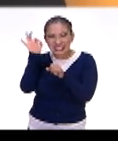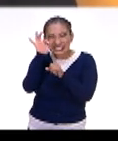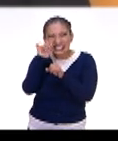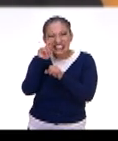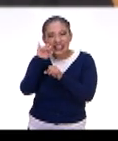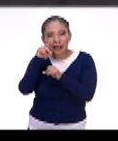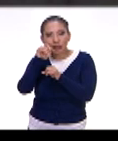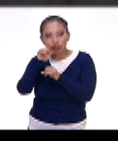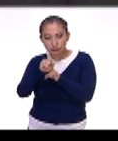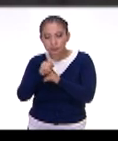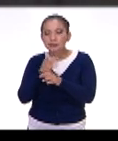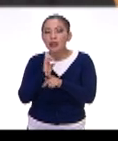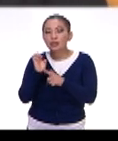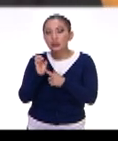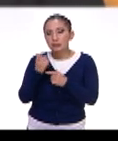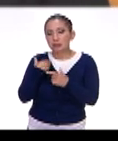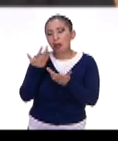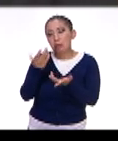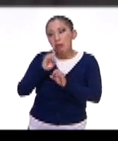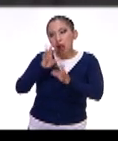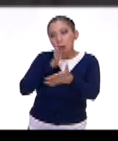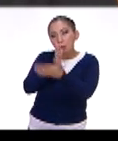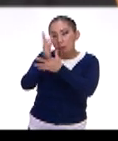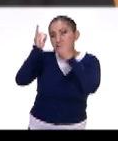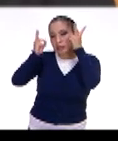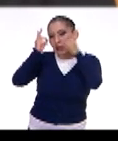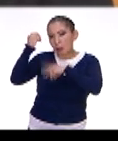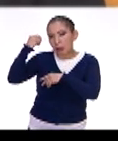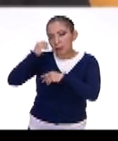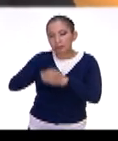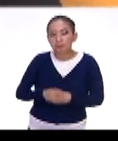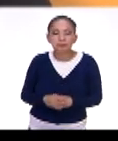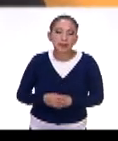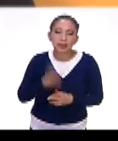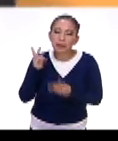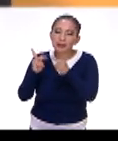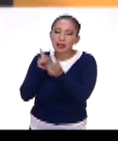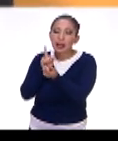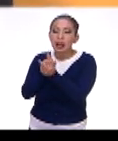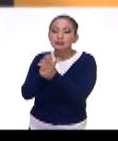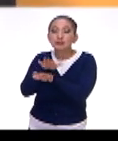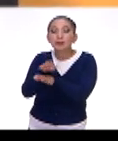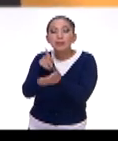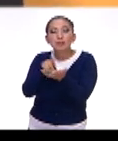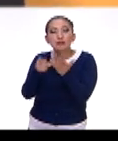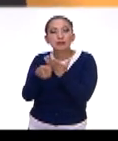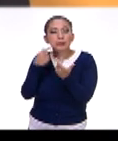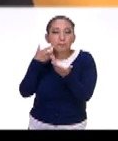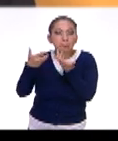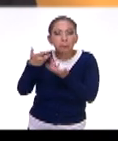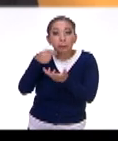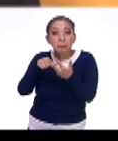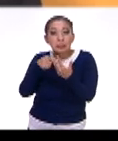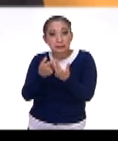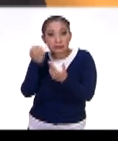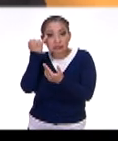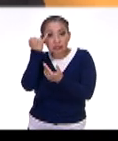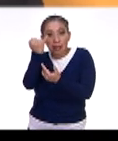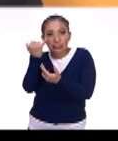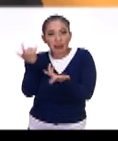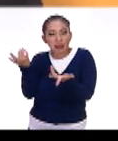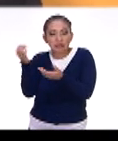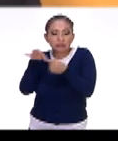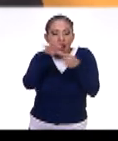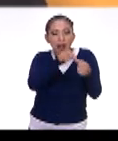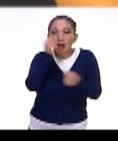Entonces, sonaba lógico visitarlo y platicar con él sobre el proyecto y de ahí surgió esta idea